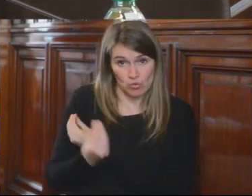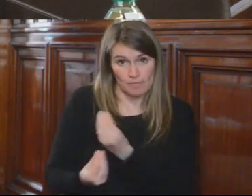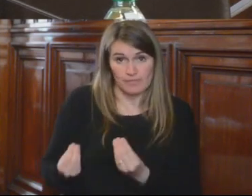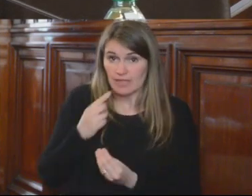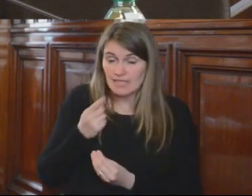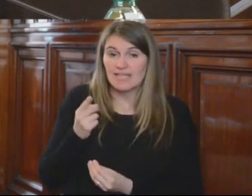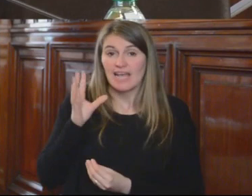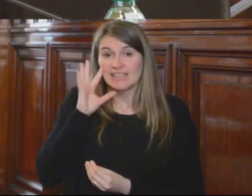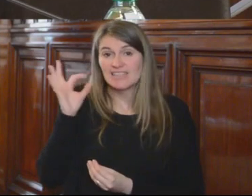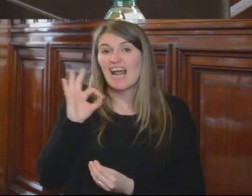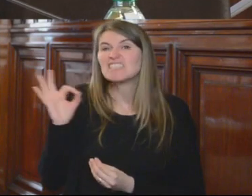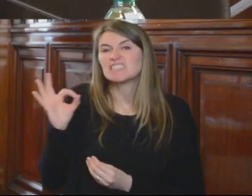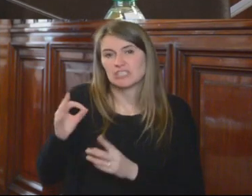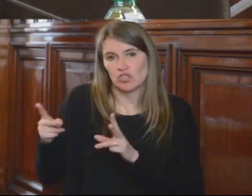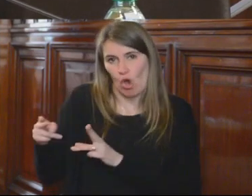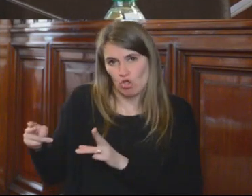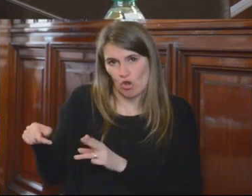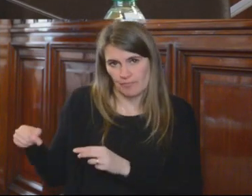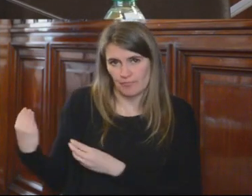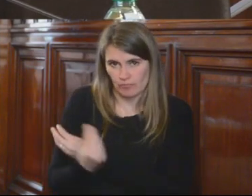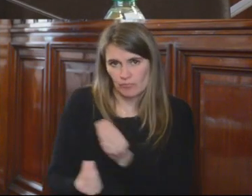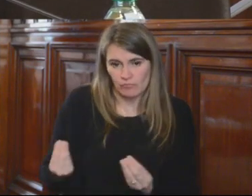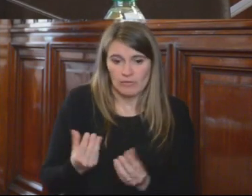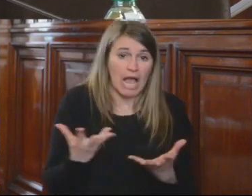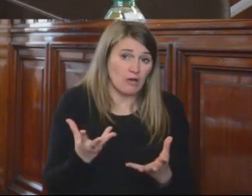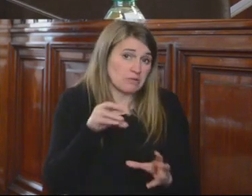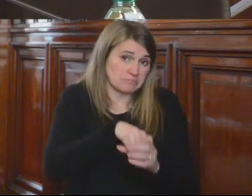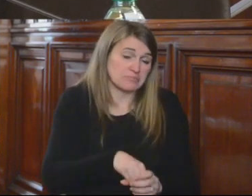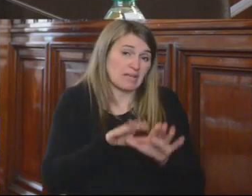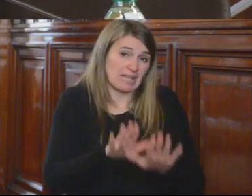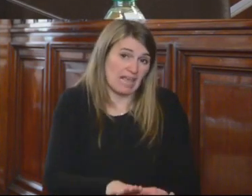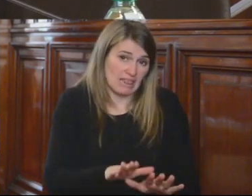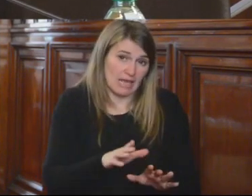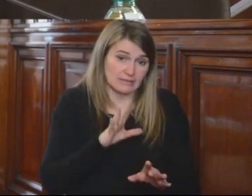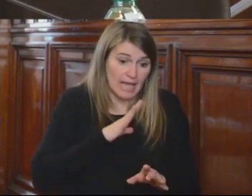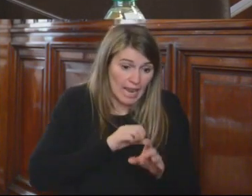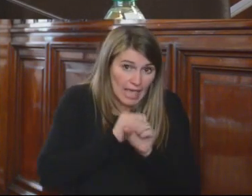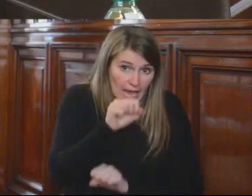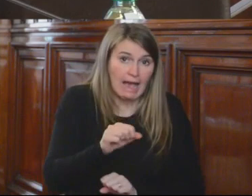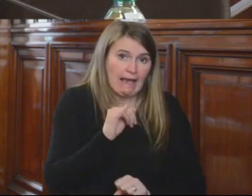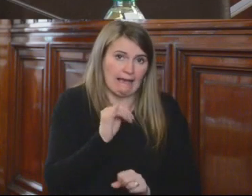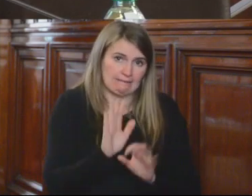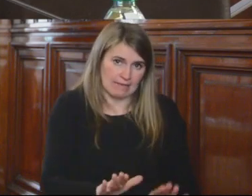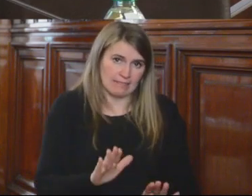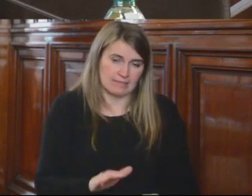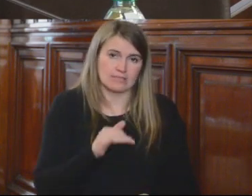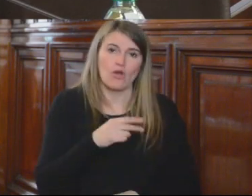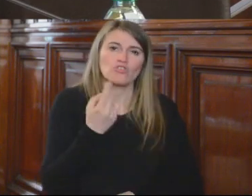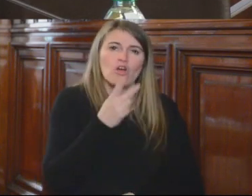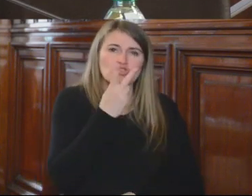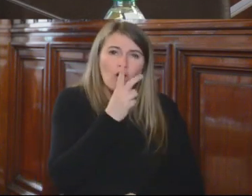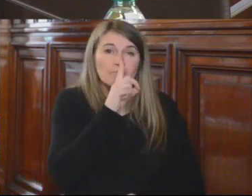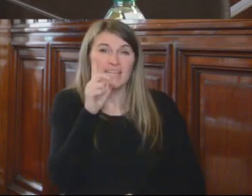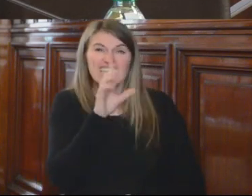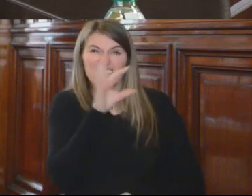transitorios, quienes a la fecha ya son parte de la carrera judicial. Y segundo, de los más de 1.500 postulantes en la gestión